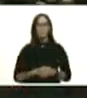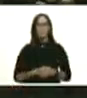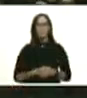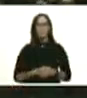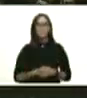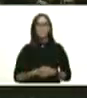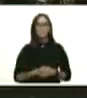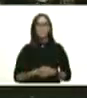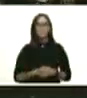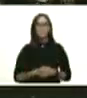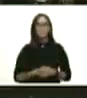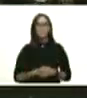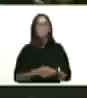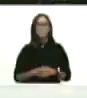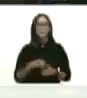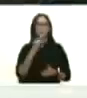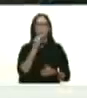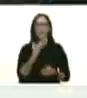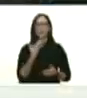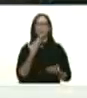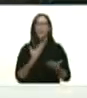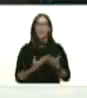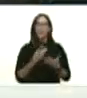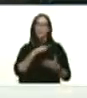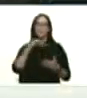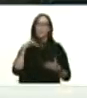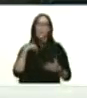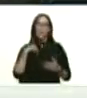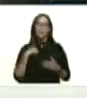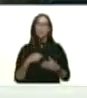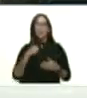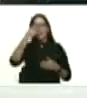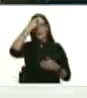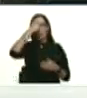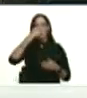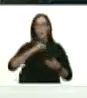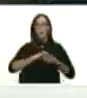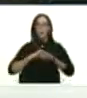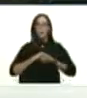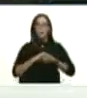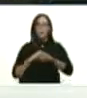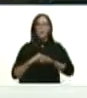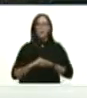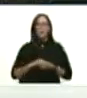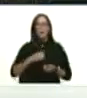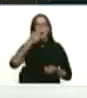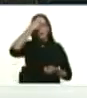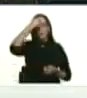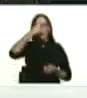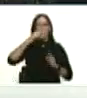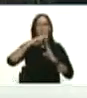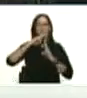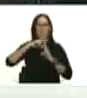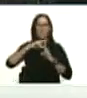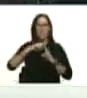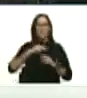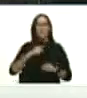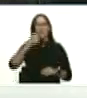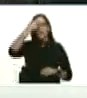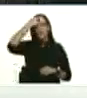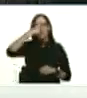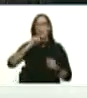bueno el agradecimiento es nuestro al pueblo de Trujillo al pueblo del Táchira al pueblo de Mérida